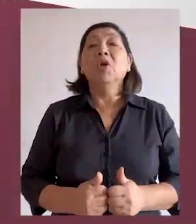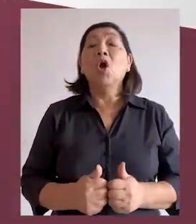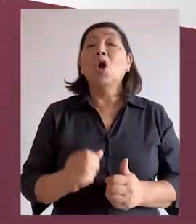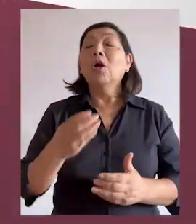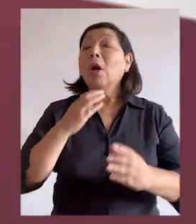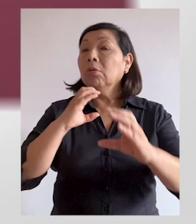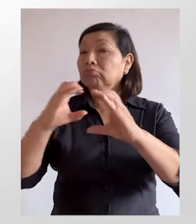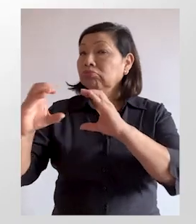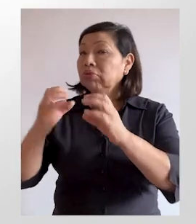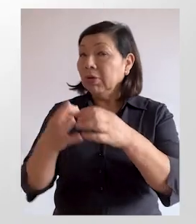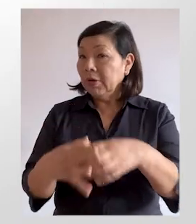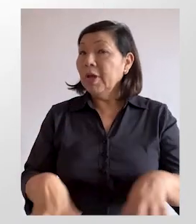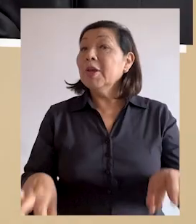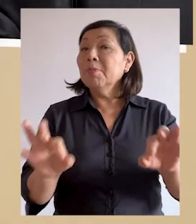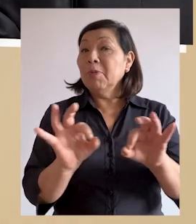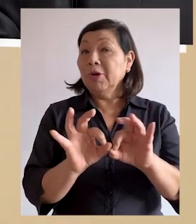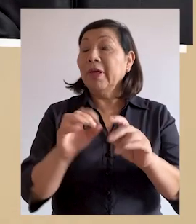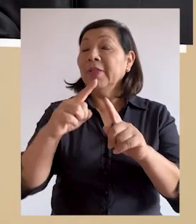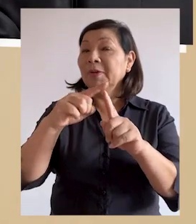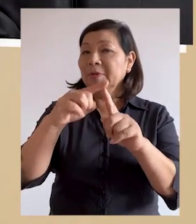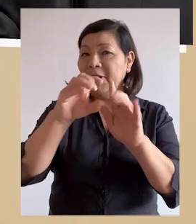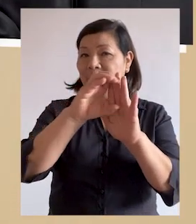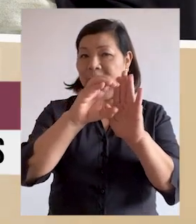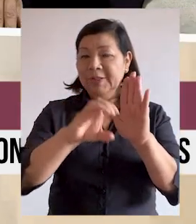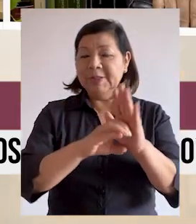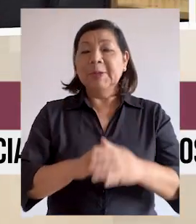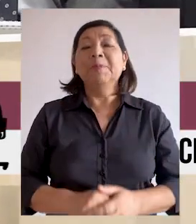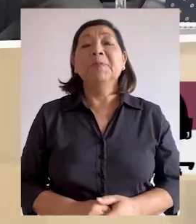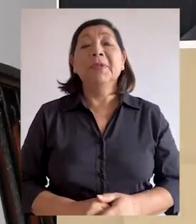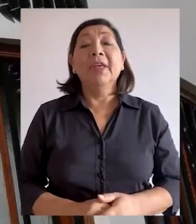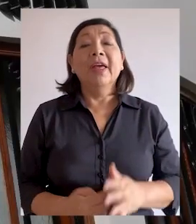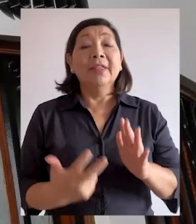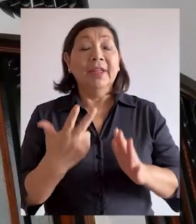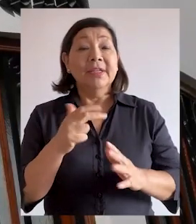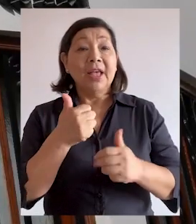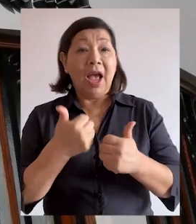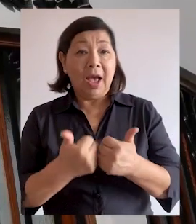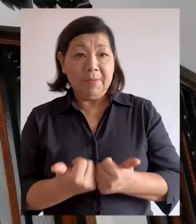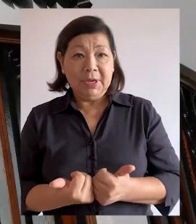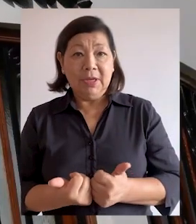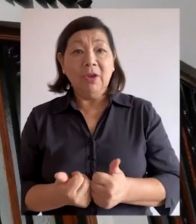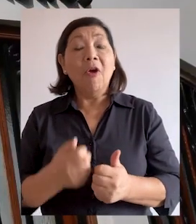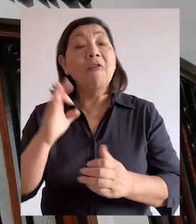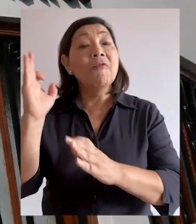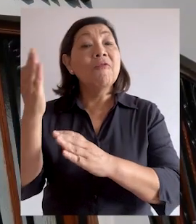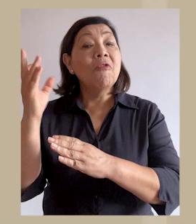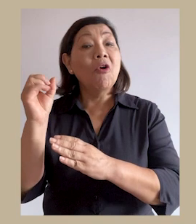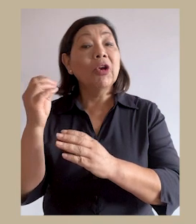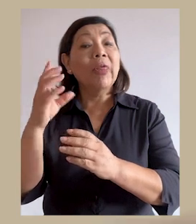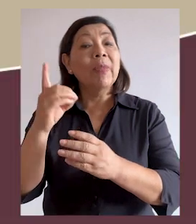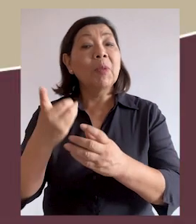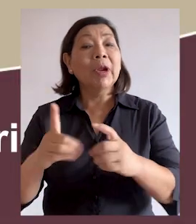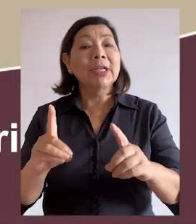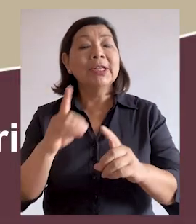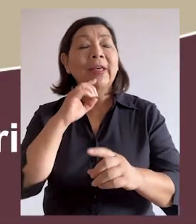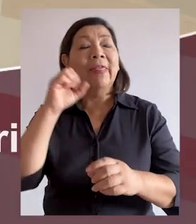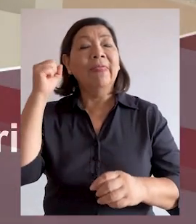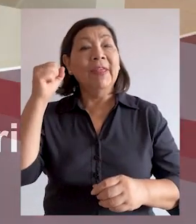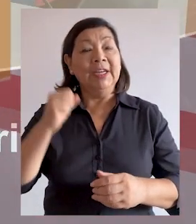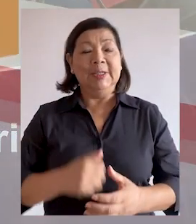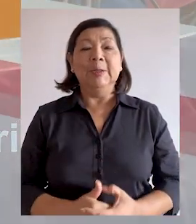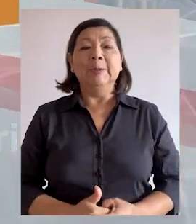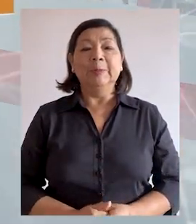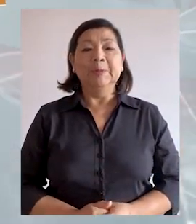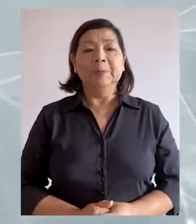En coloquio se destaca la importancia de los tribunales constitucionales. El 13 de abril se realizará el Foro Democracia y Estado de